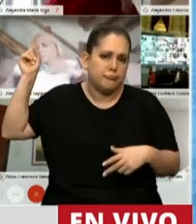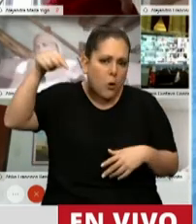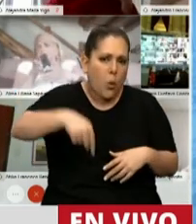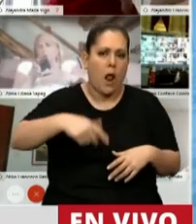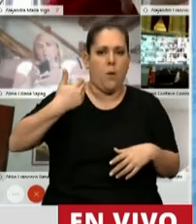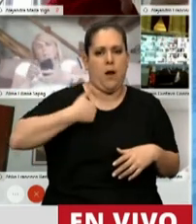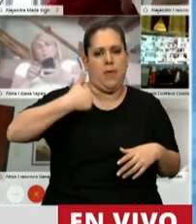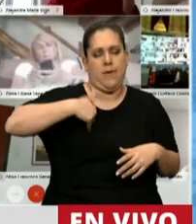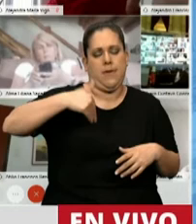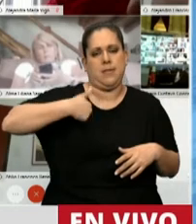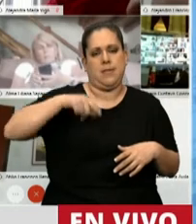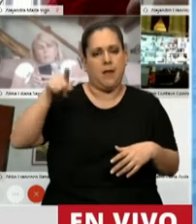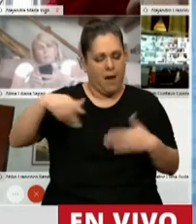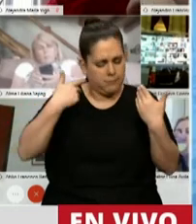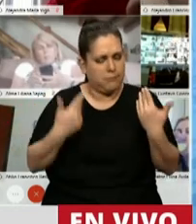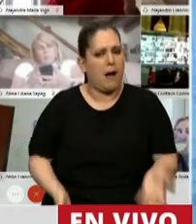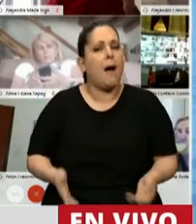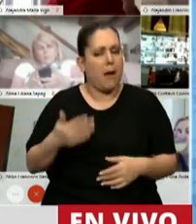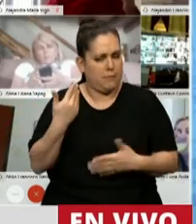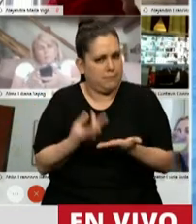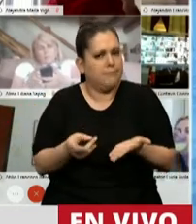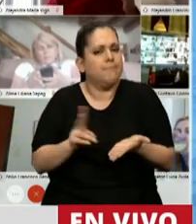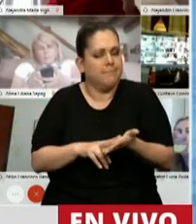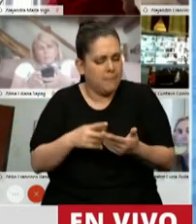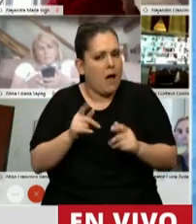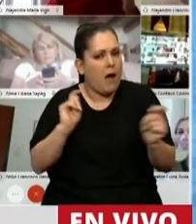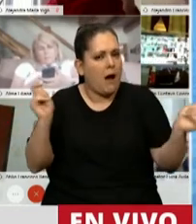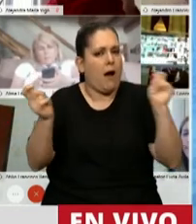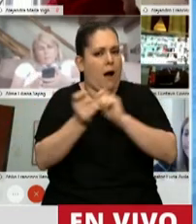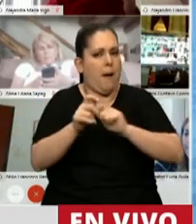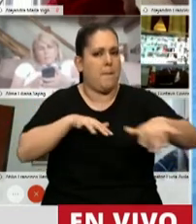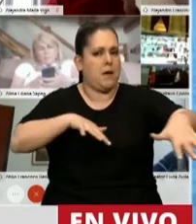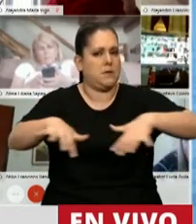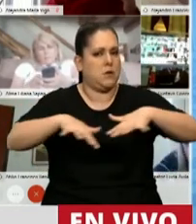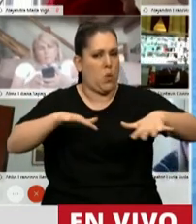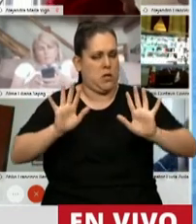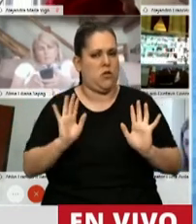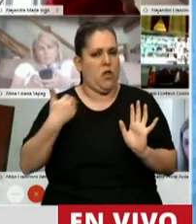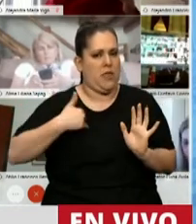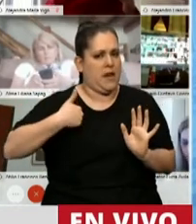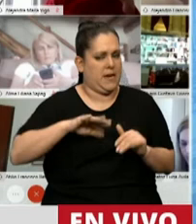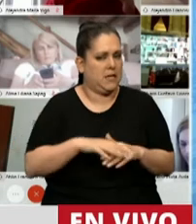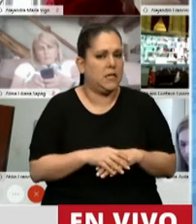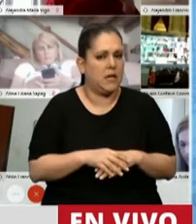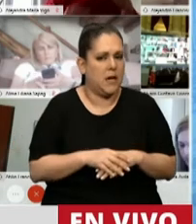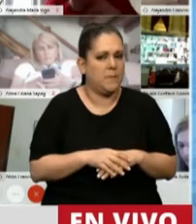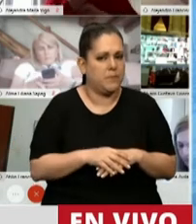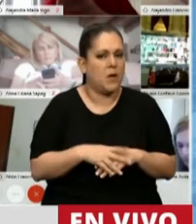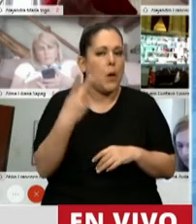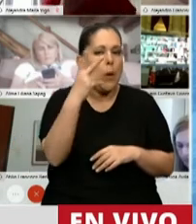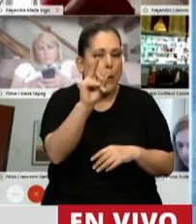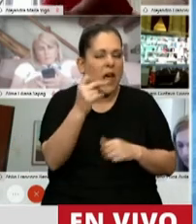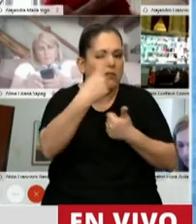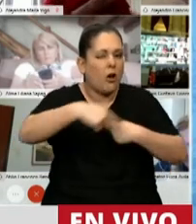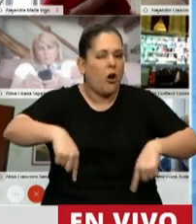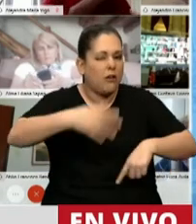grandeza fue capaz de cambiar una de nuestras verdades, una de nuestras 20 verdades